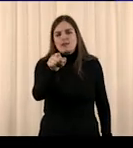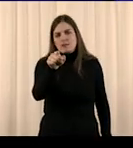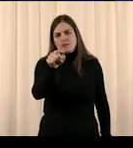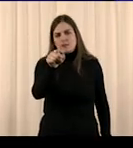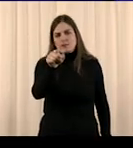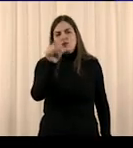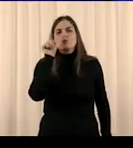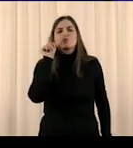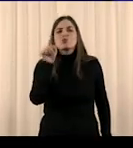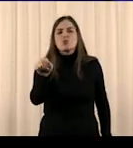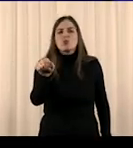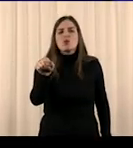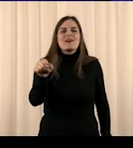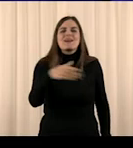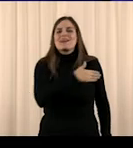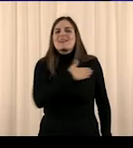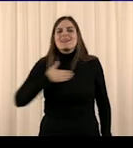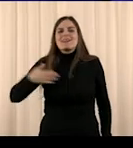¿Qué quieres?